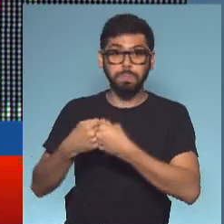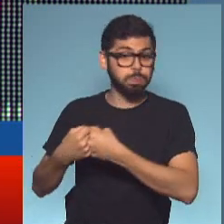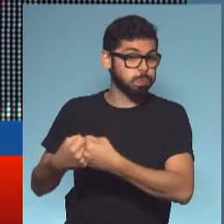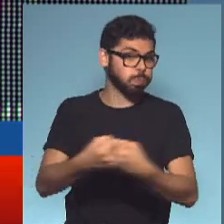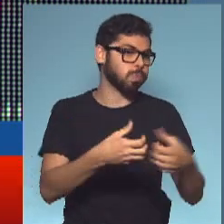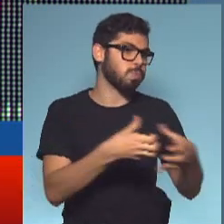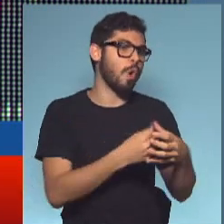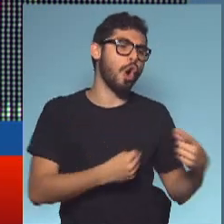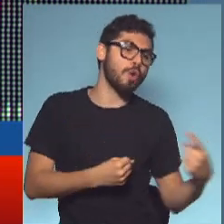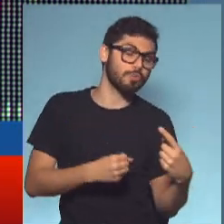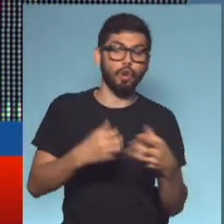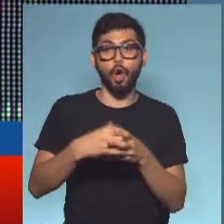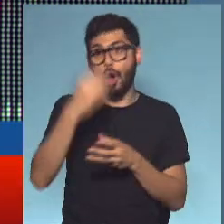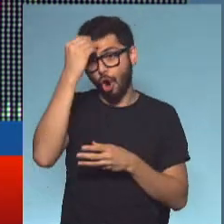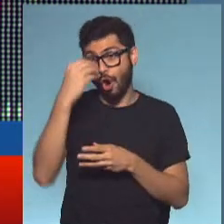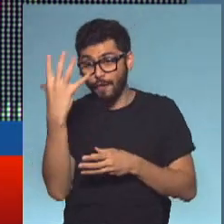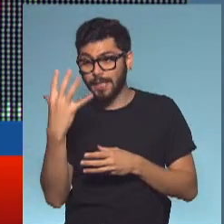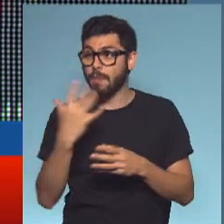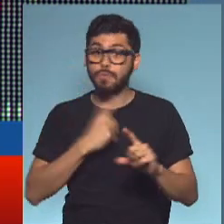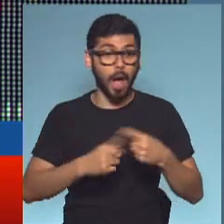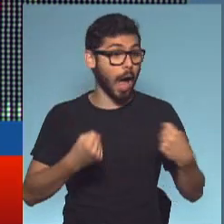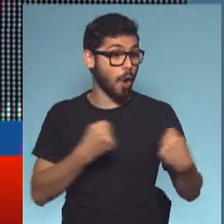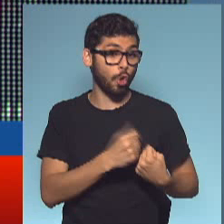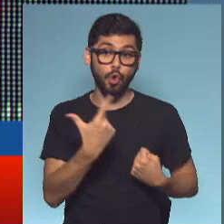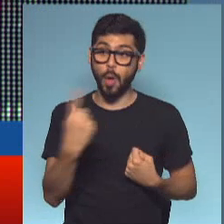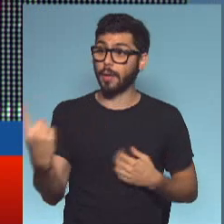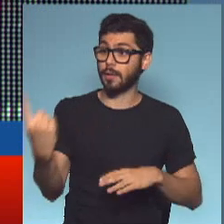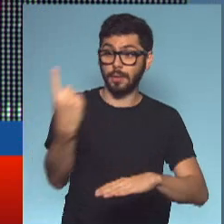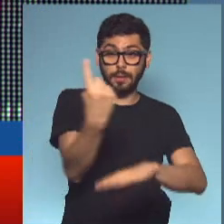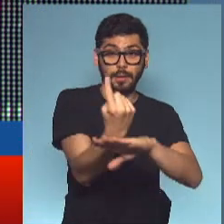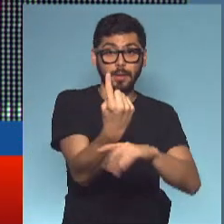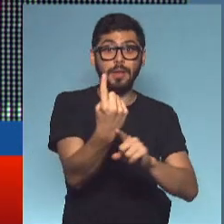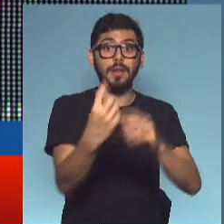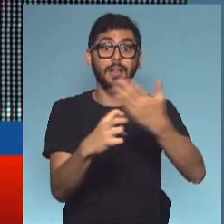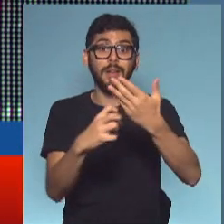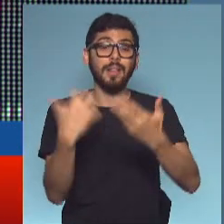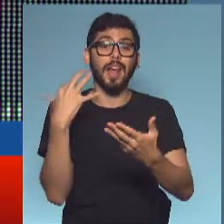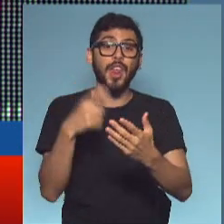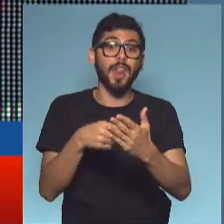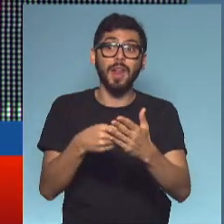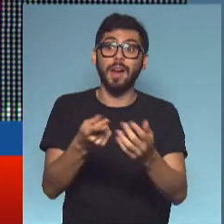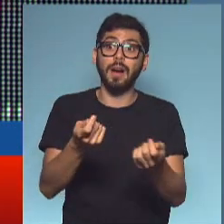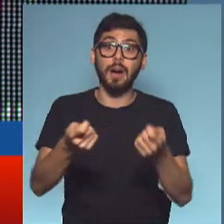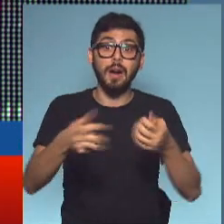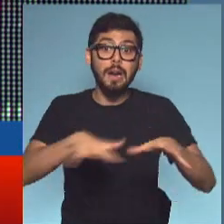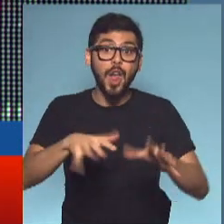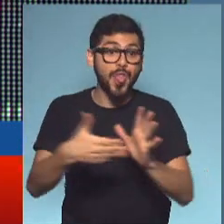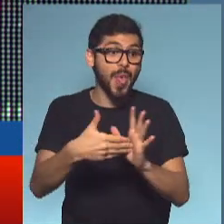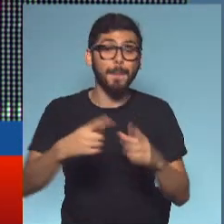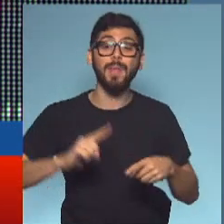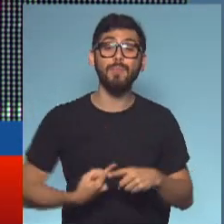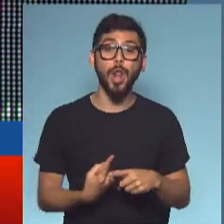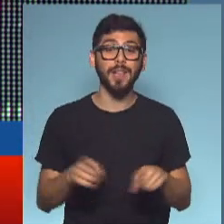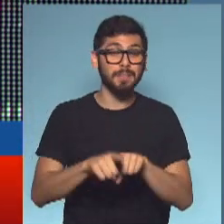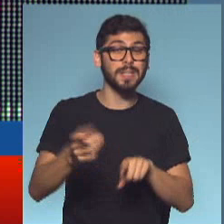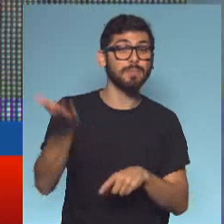oposición y oficialismo, lo que tenga luego que hacer el frente de la Procuración estará condicionado por la política. Le pasó